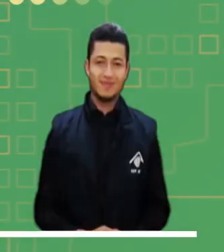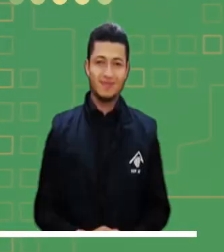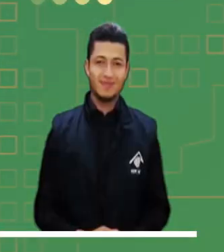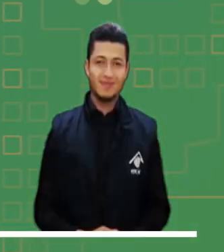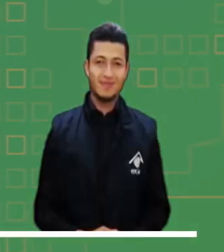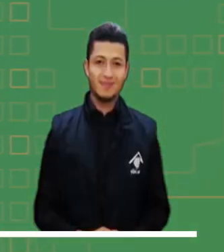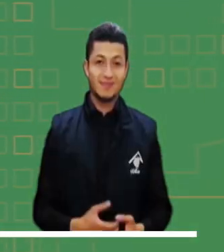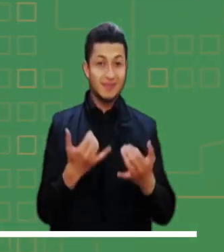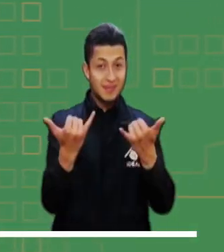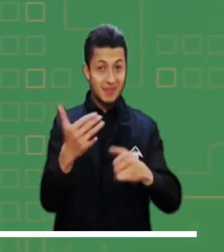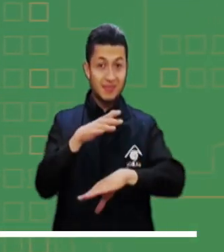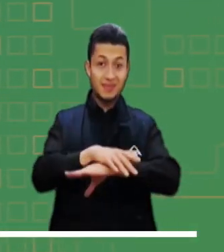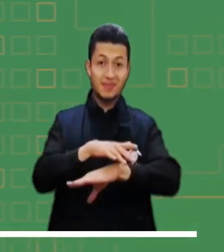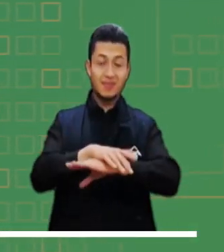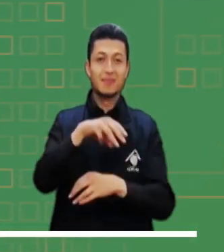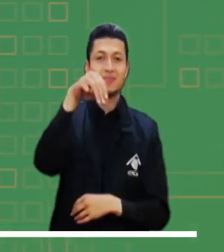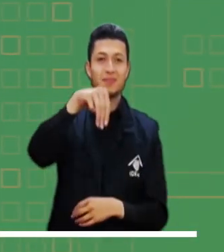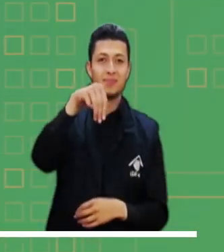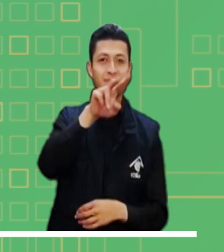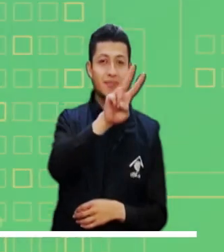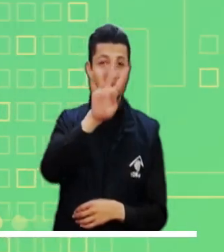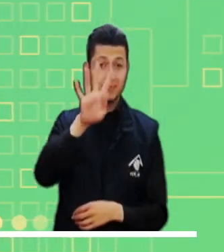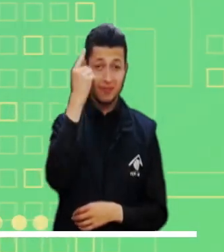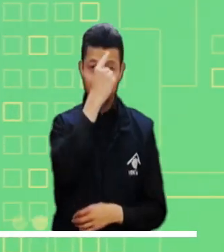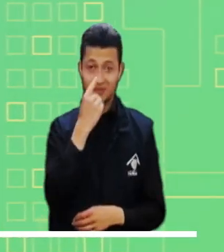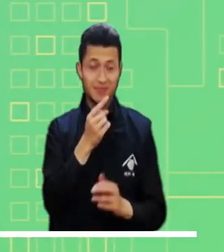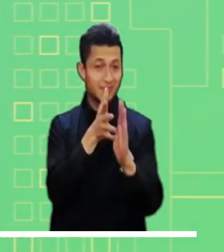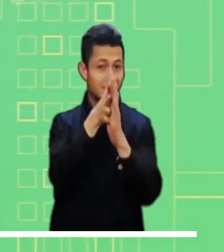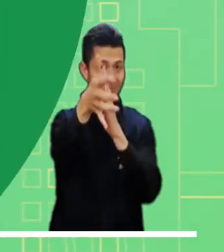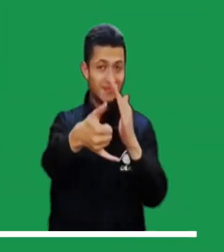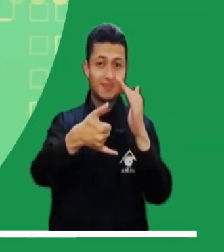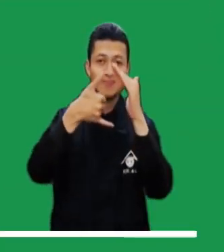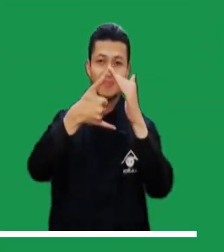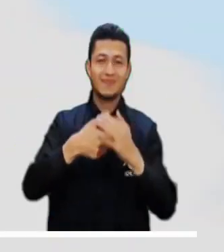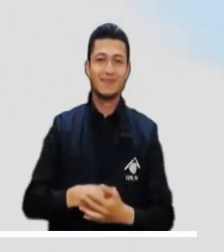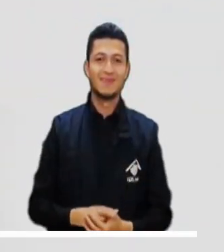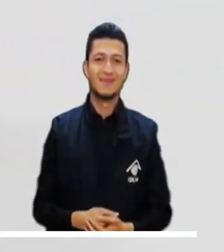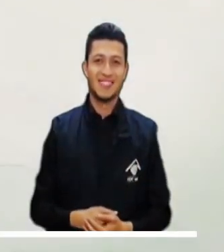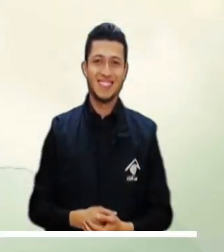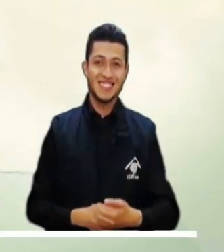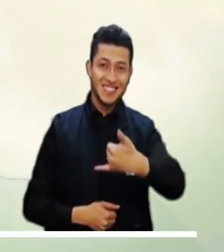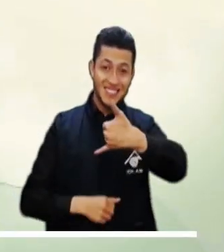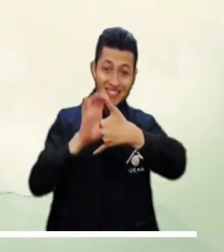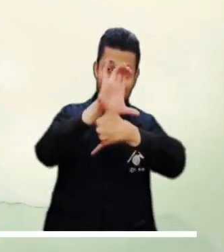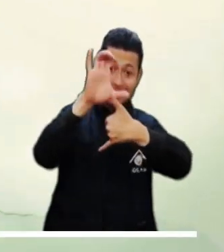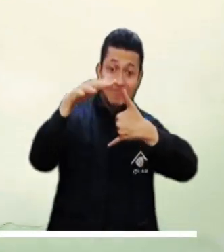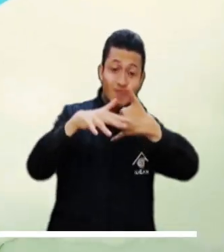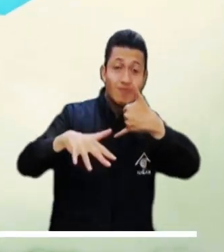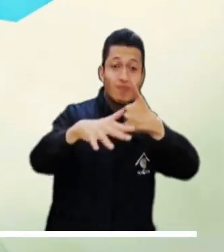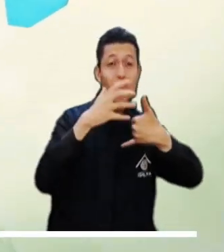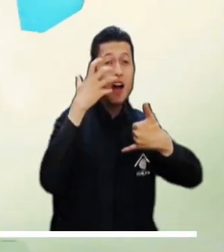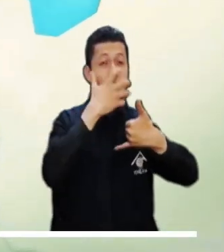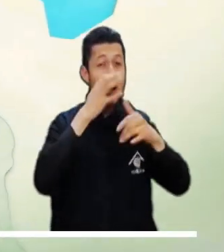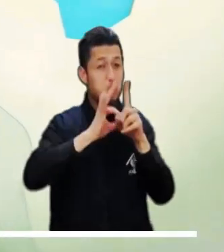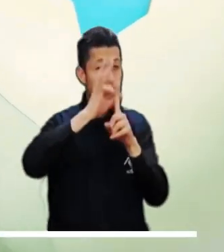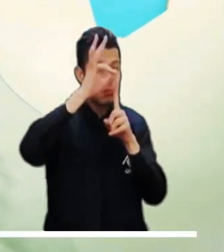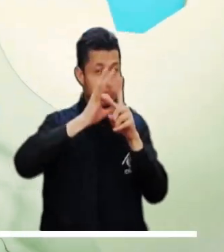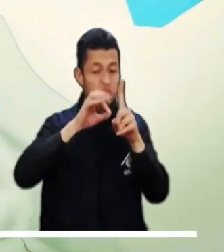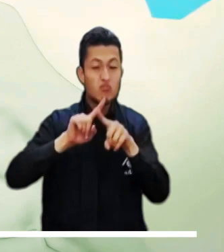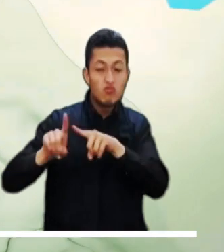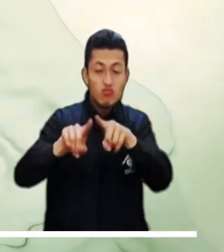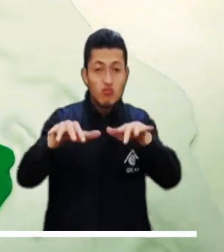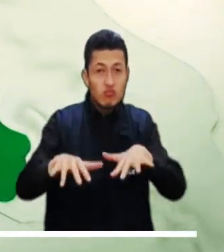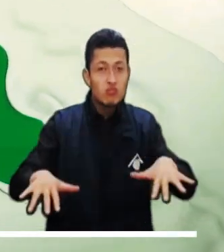Prognóstico del tiempo para la tarde de hoy, martes 24 de septiembre. La región Caribe puede presentar altas temperaturas en diferentes sectores,